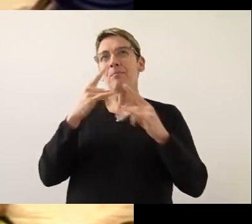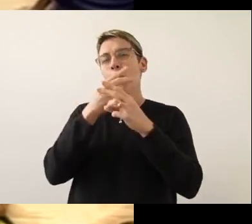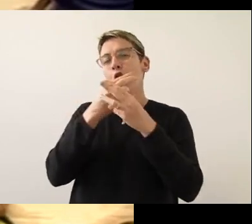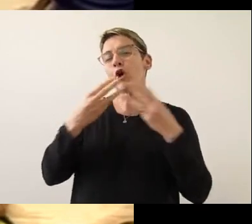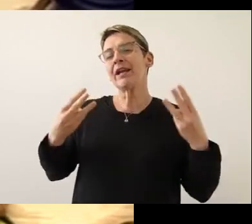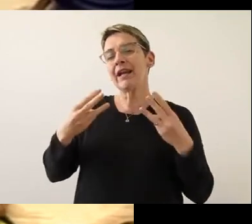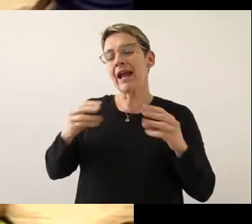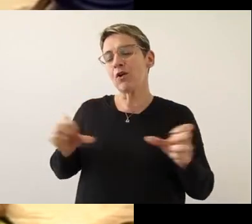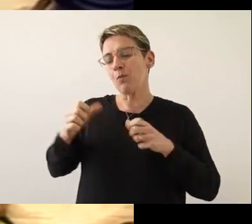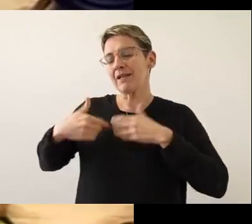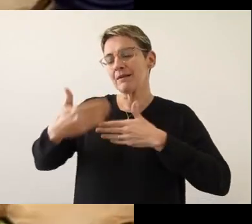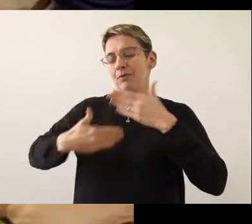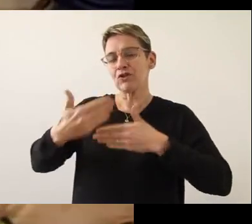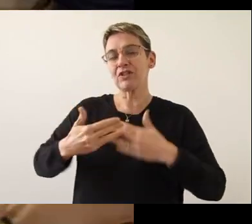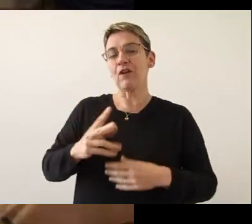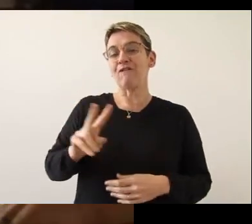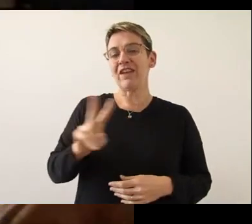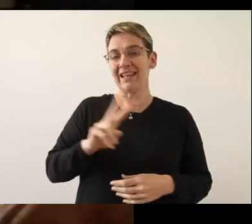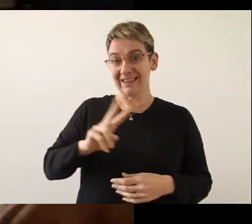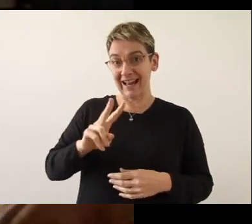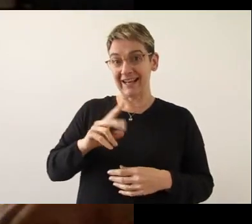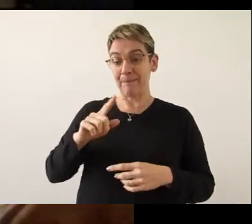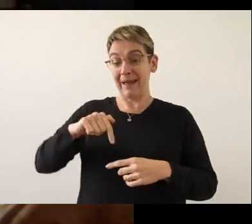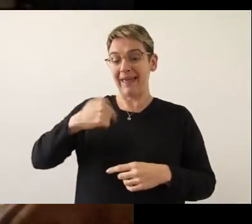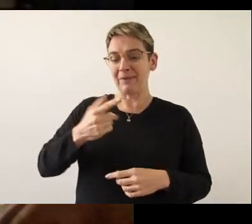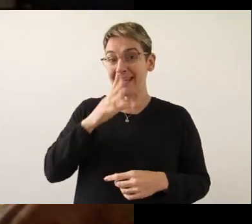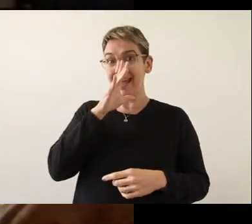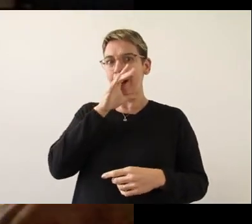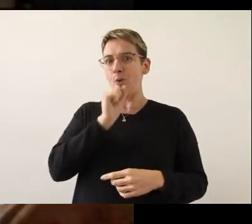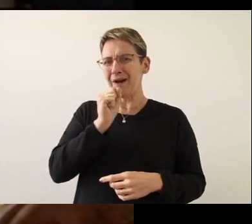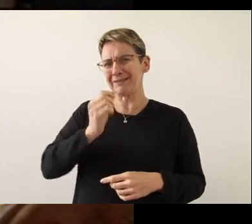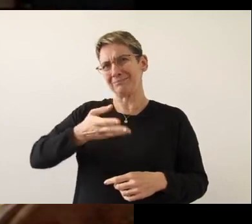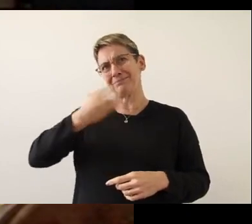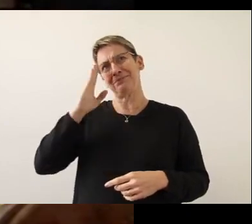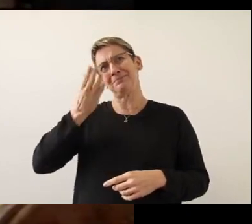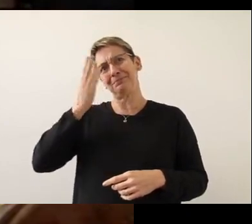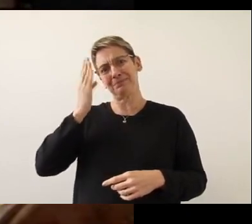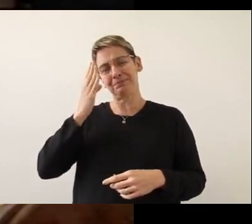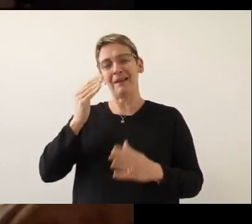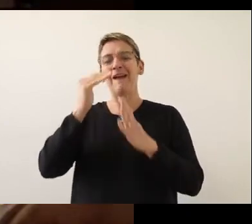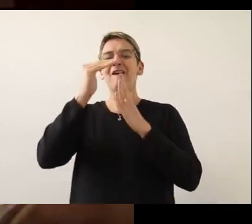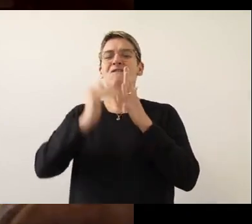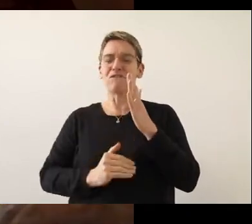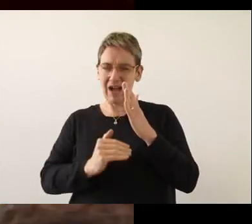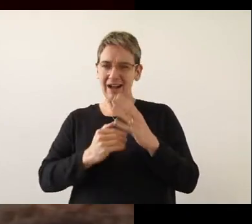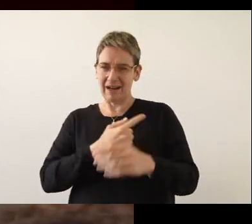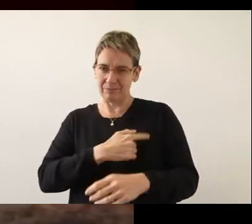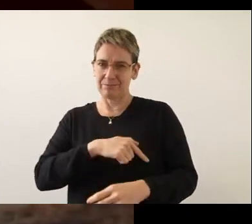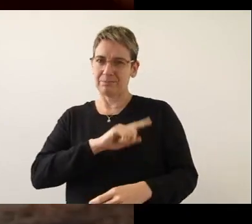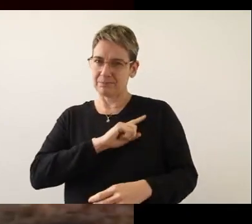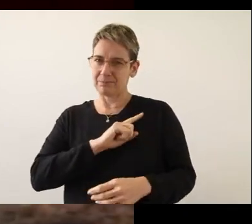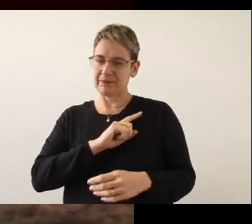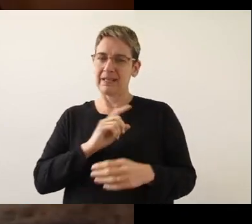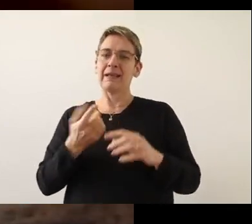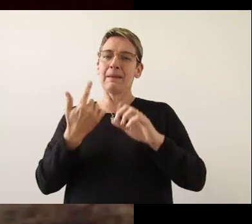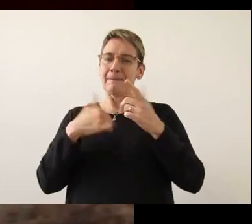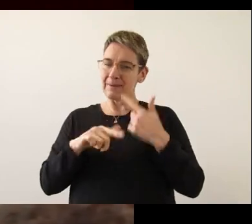procesamiento de los vegetales para conservarlos disminuye su valor nutritivo, siendo más